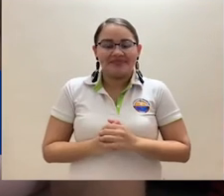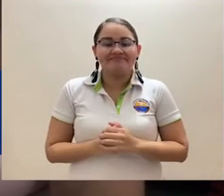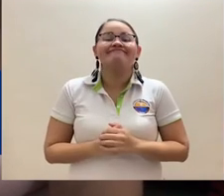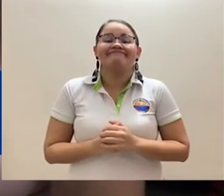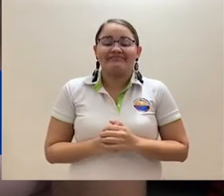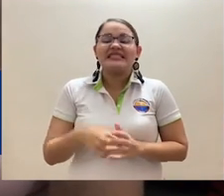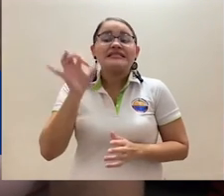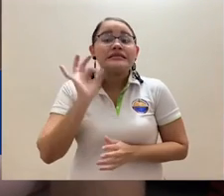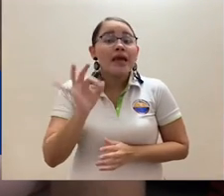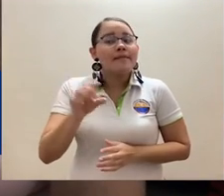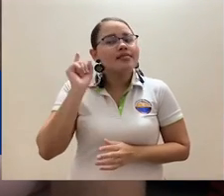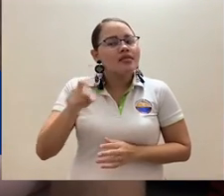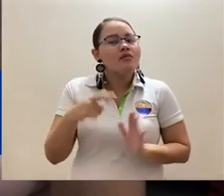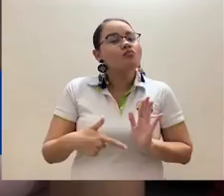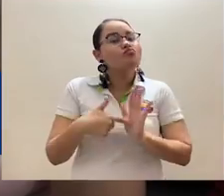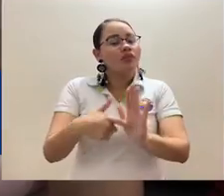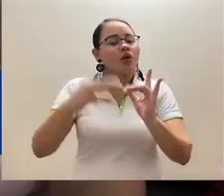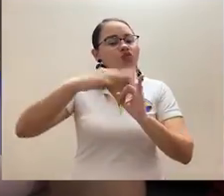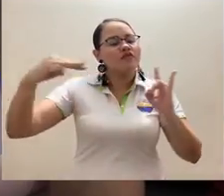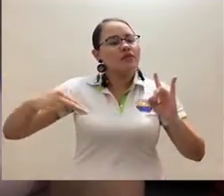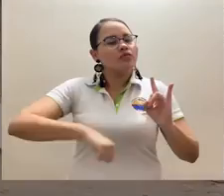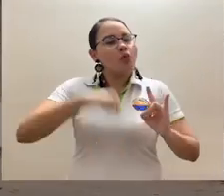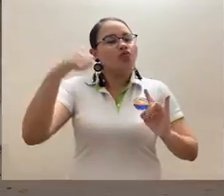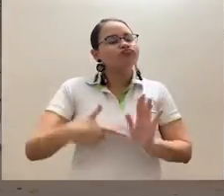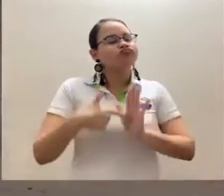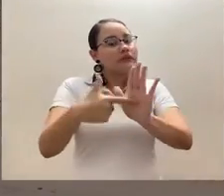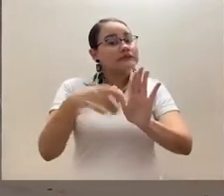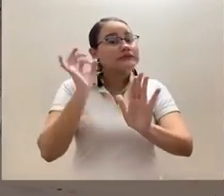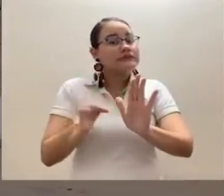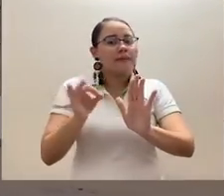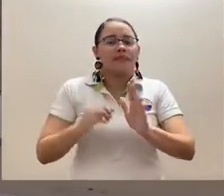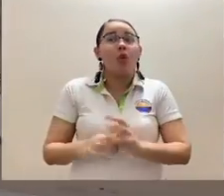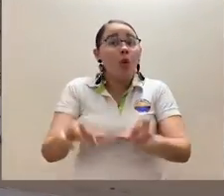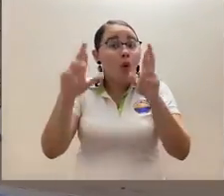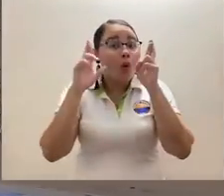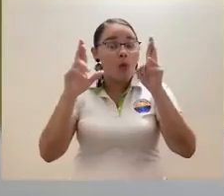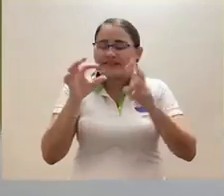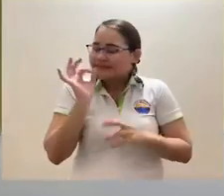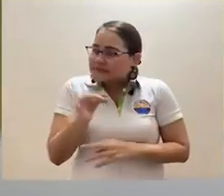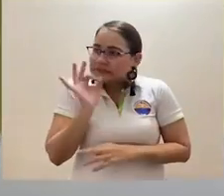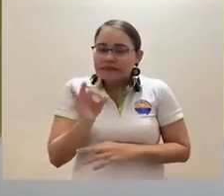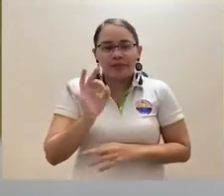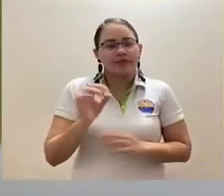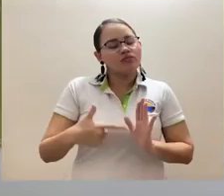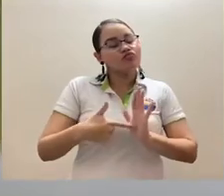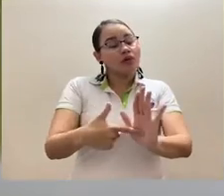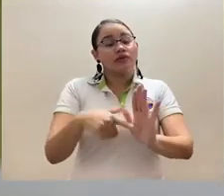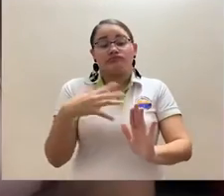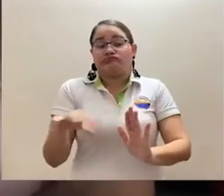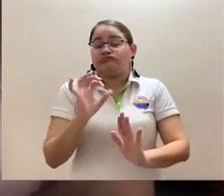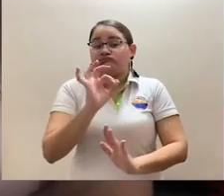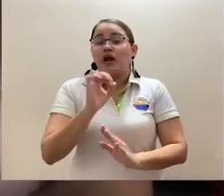de Magdalena, que siempre tenga presente que fue su institución, que la saque adelante dejando su nombre en alto.